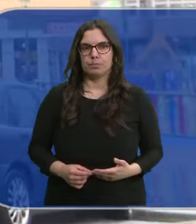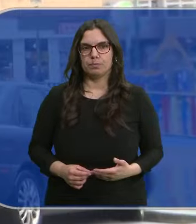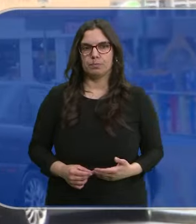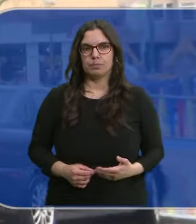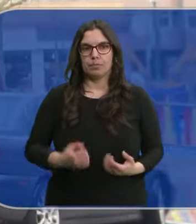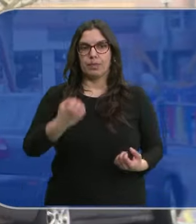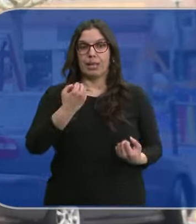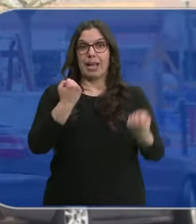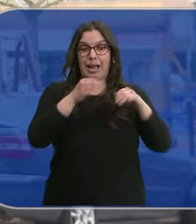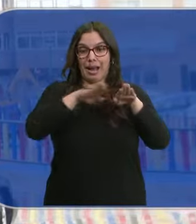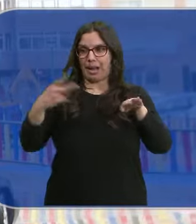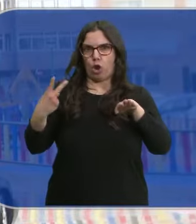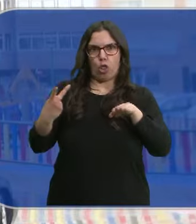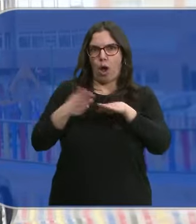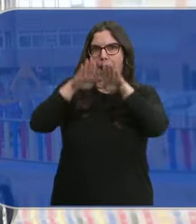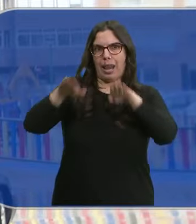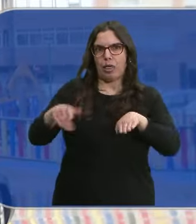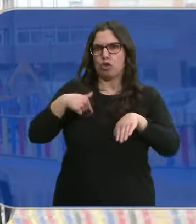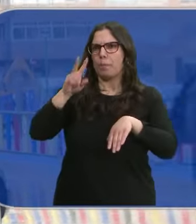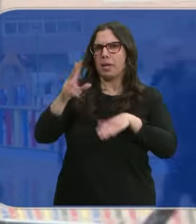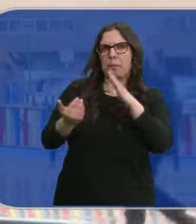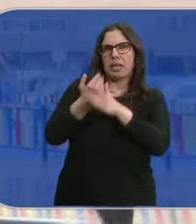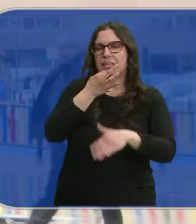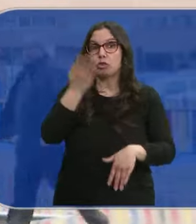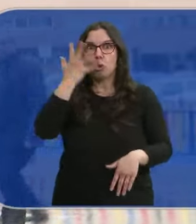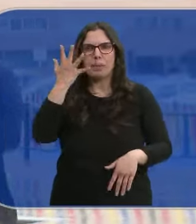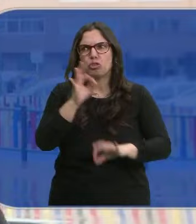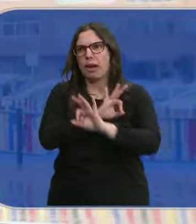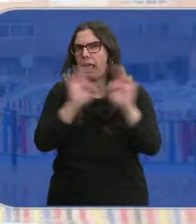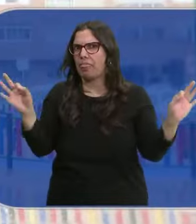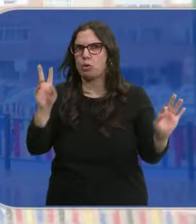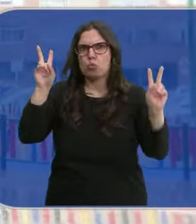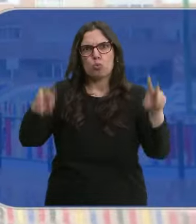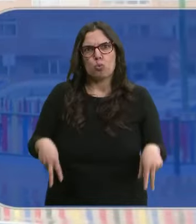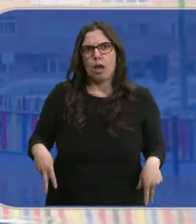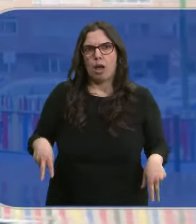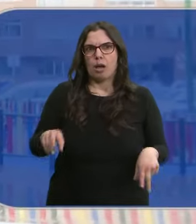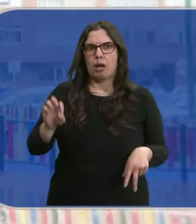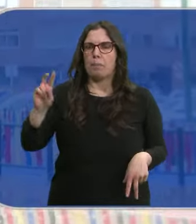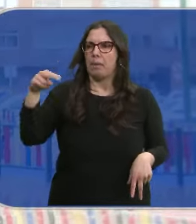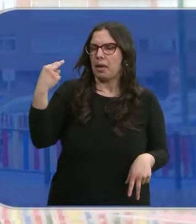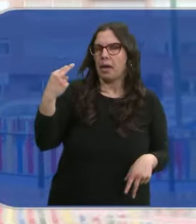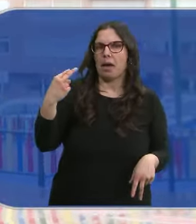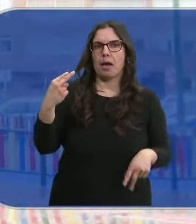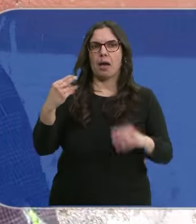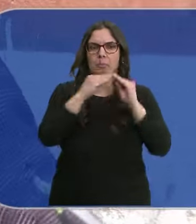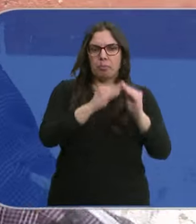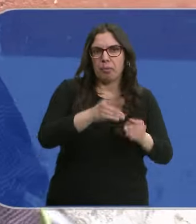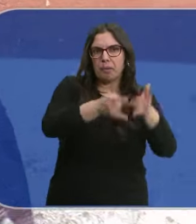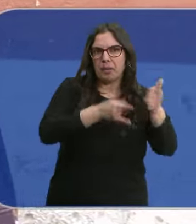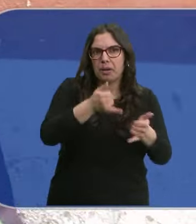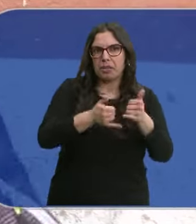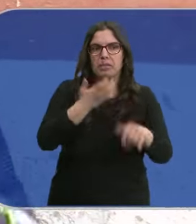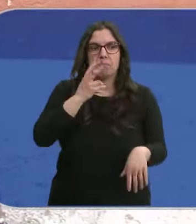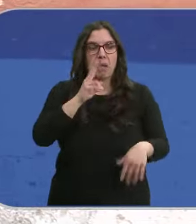El garaje del y el mío pegando. Le veía por la mañana a plantar el perno y sospechó nunca nada jamás. Me vi a mí, se ponía a arreglar bicicleta. Si